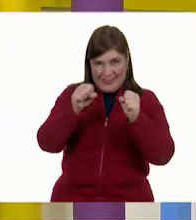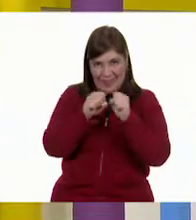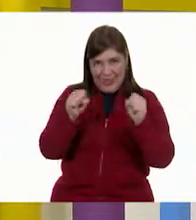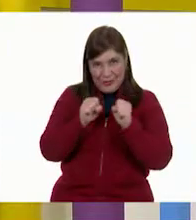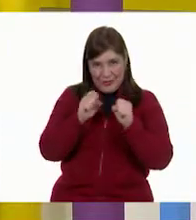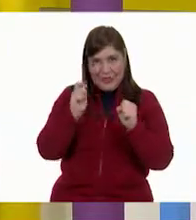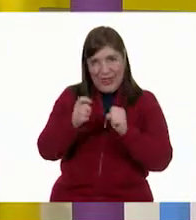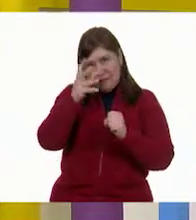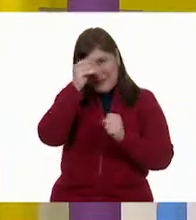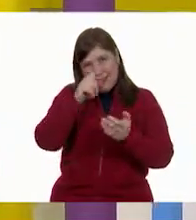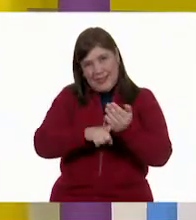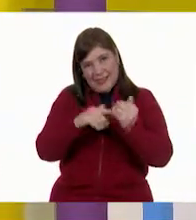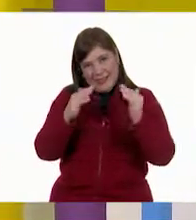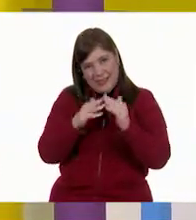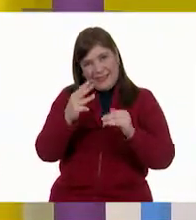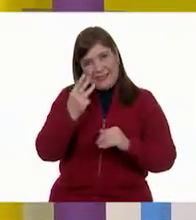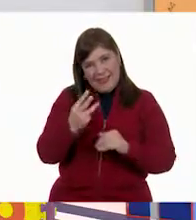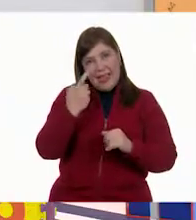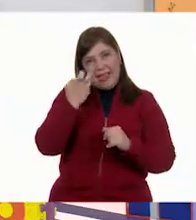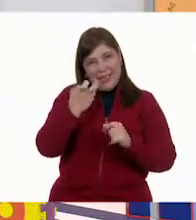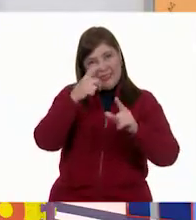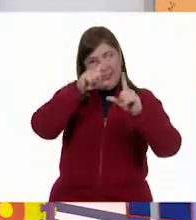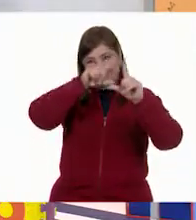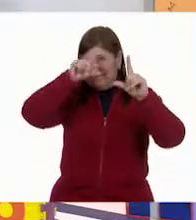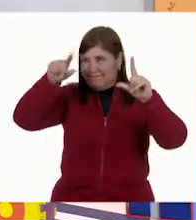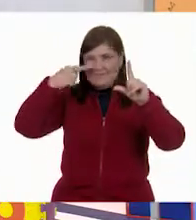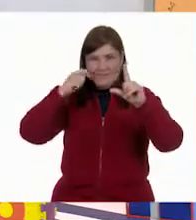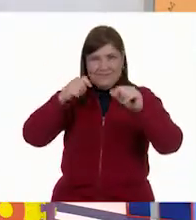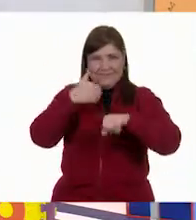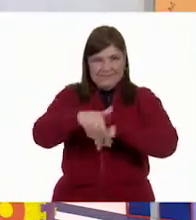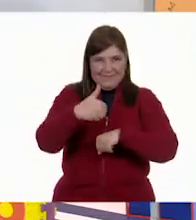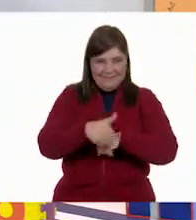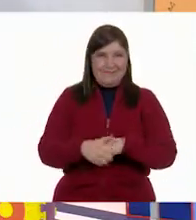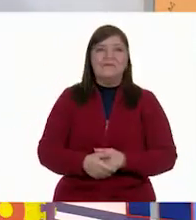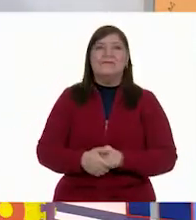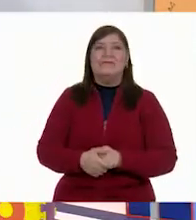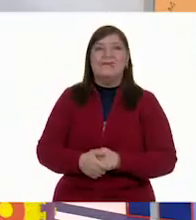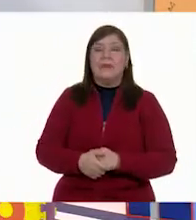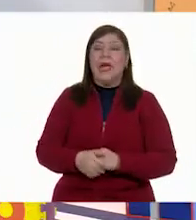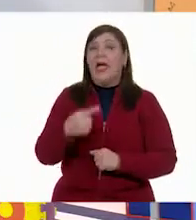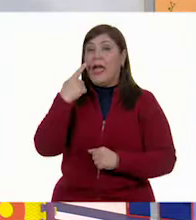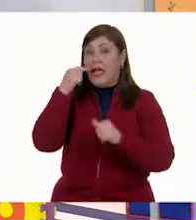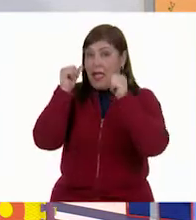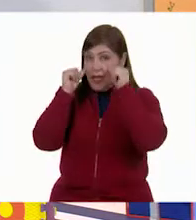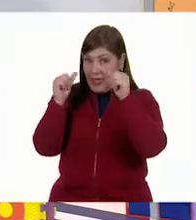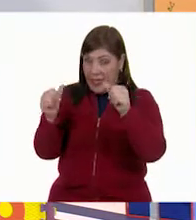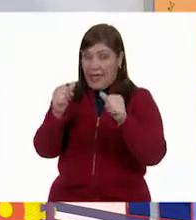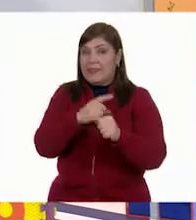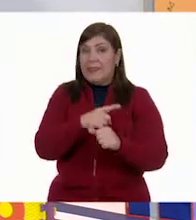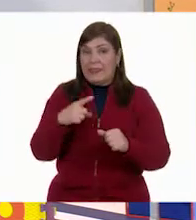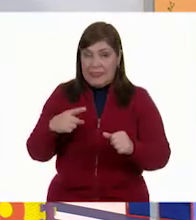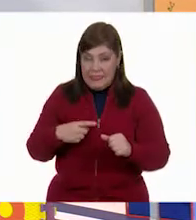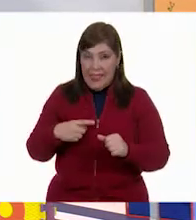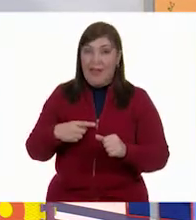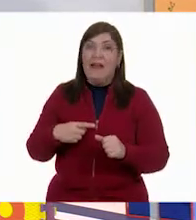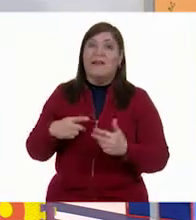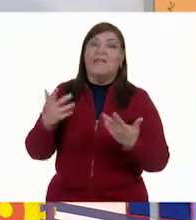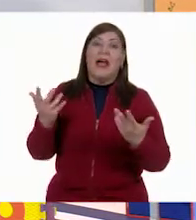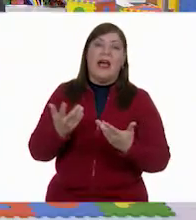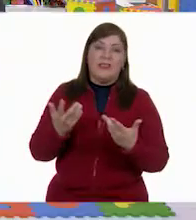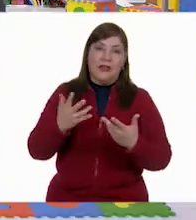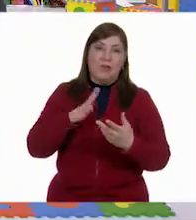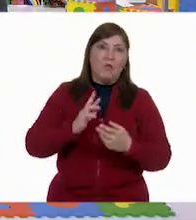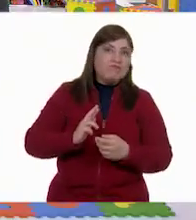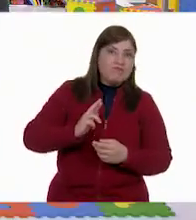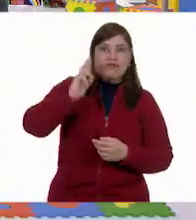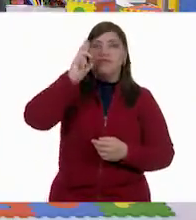Casa 3 esta gráfica. Muy bien. ¡Qué emoción! Pongamos mucha atención, Erick, porque me vas a decir cuáles fueron los niños que levantaron más rápido su